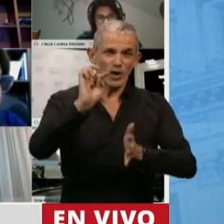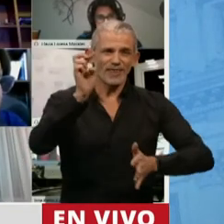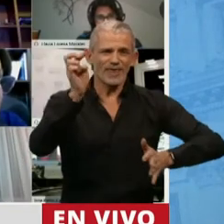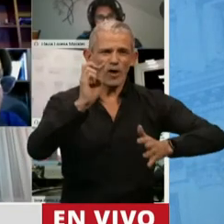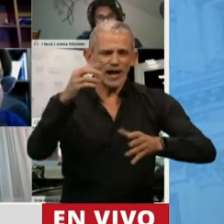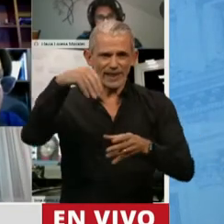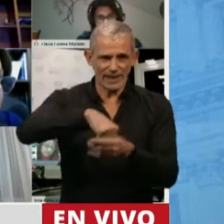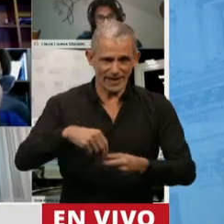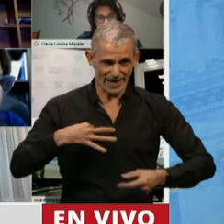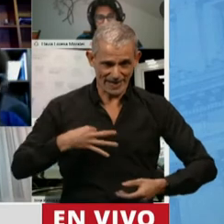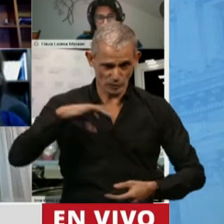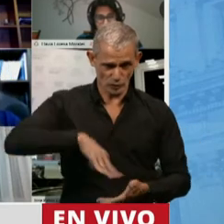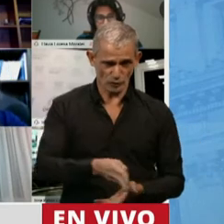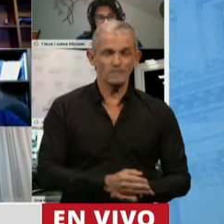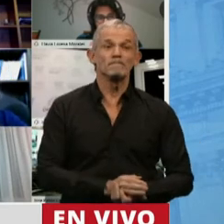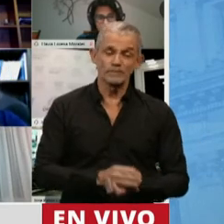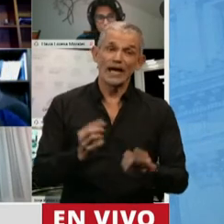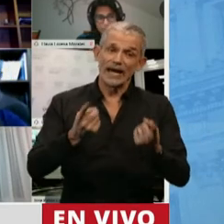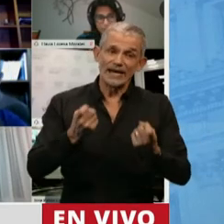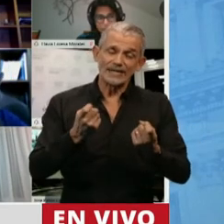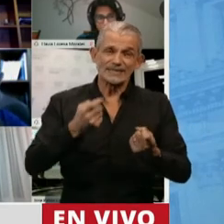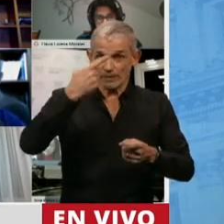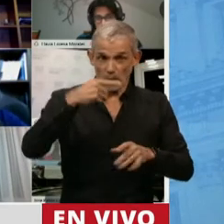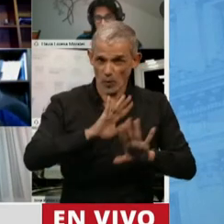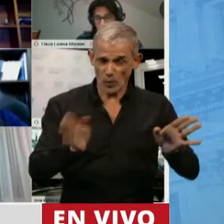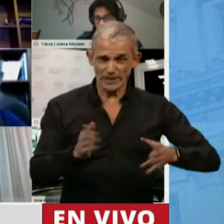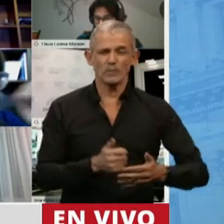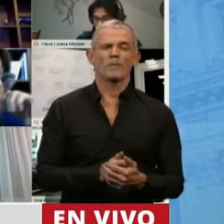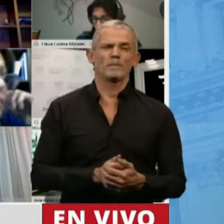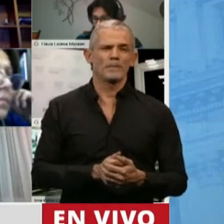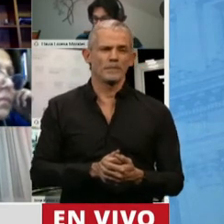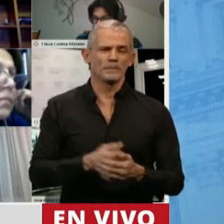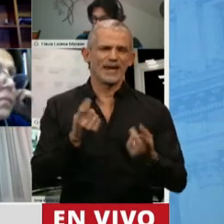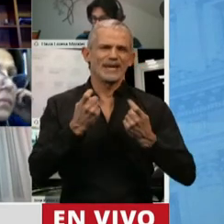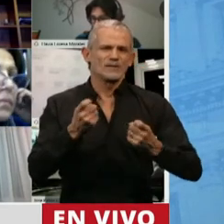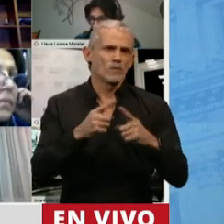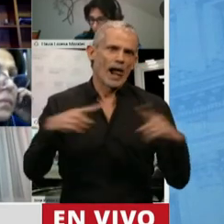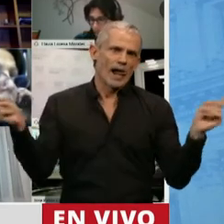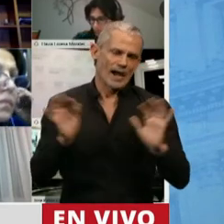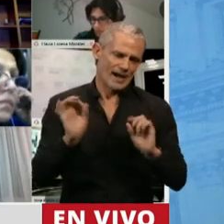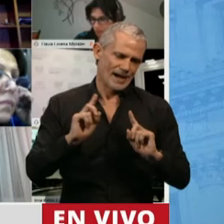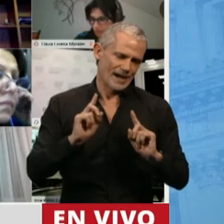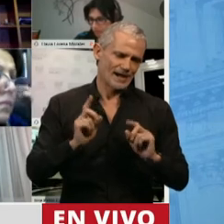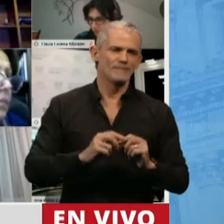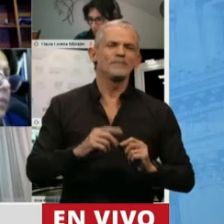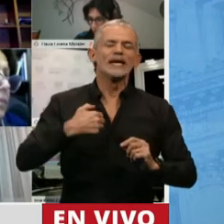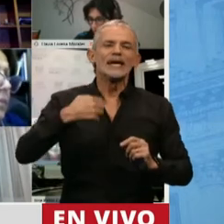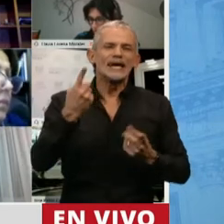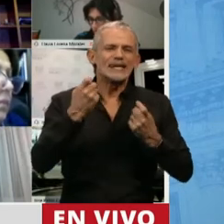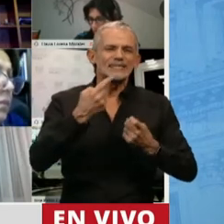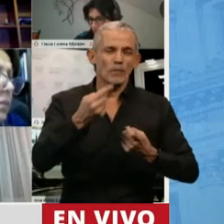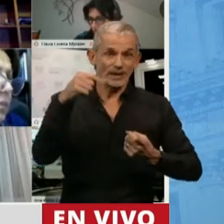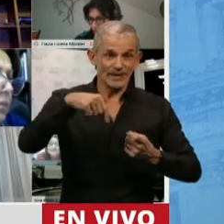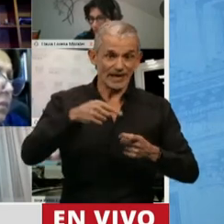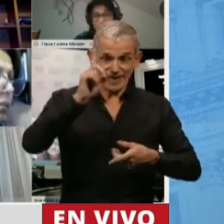dólares de ingresos. Necesitamos, por último, para no extenderme demasiado, decir que